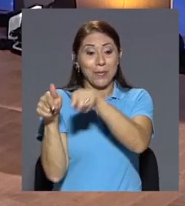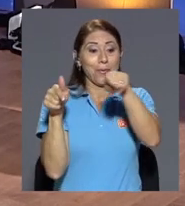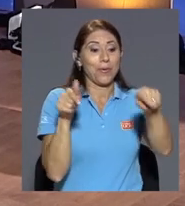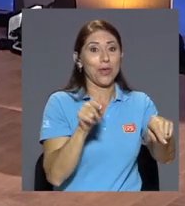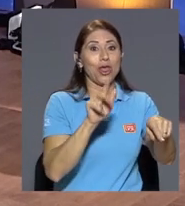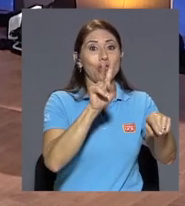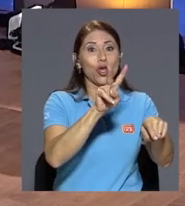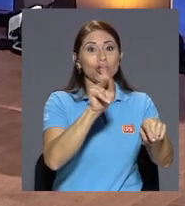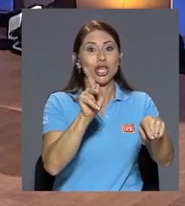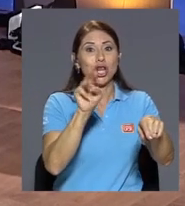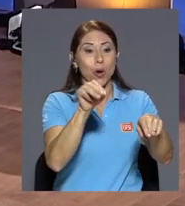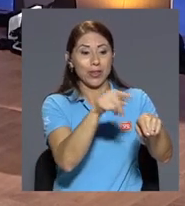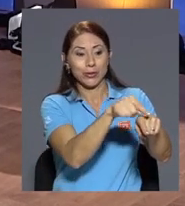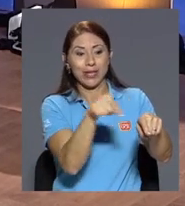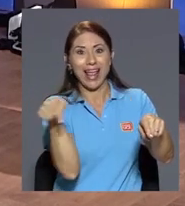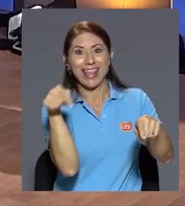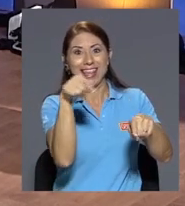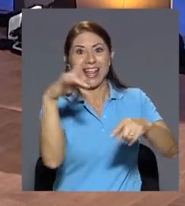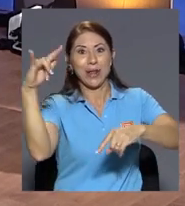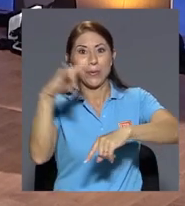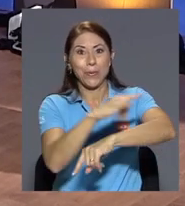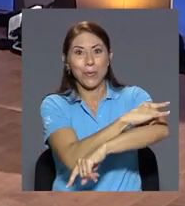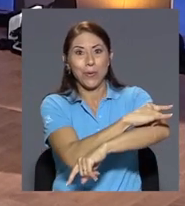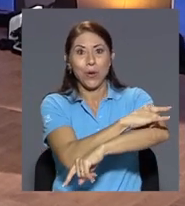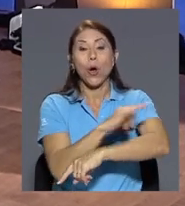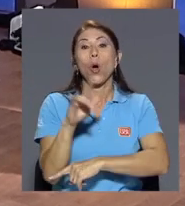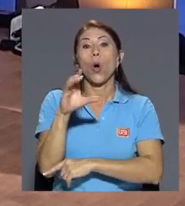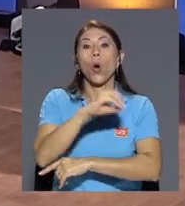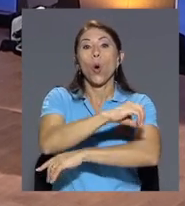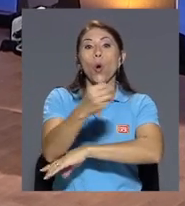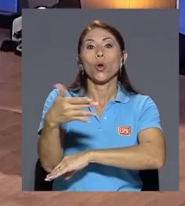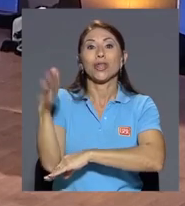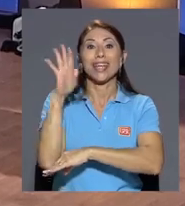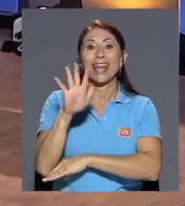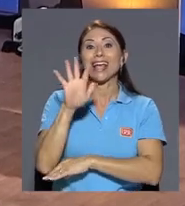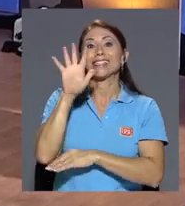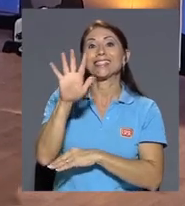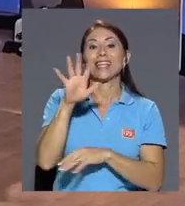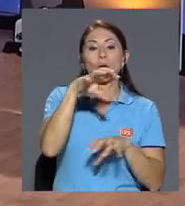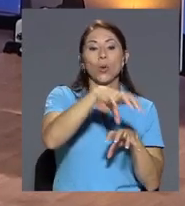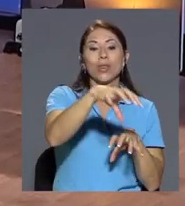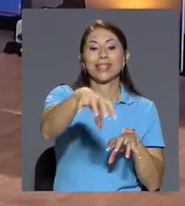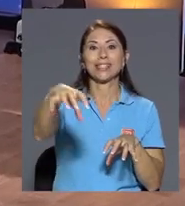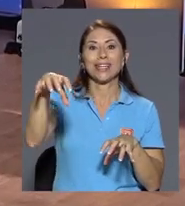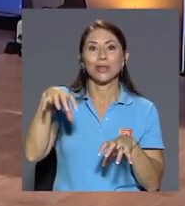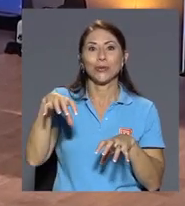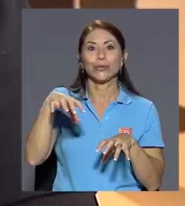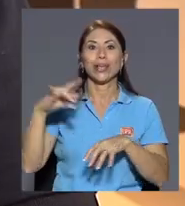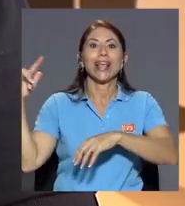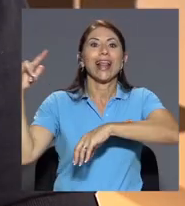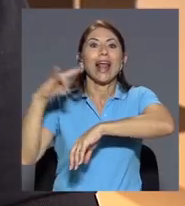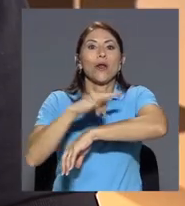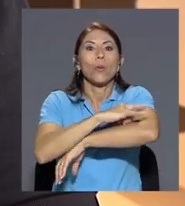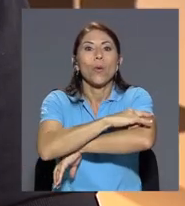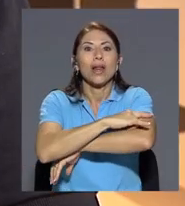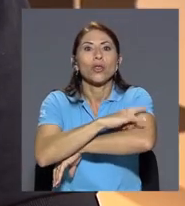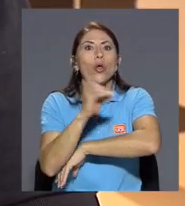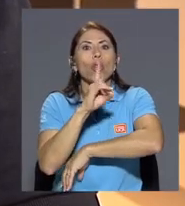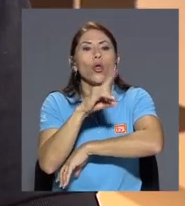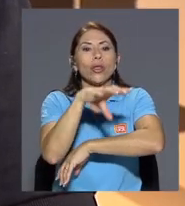de esa infraestructura que va a ser Orotina tiene 5 distritos y el aeropuerto está en 3 distritos entonces